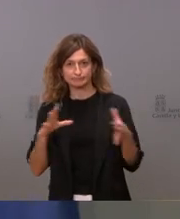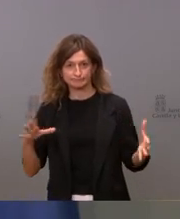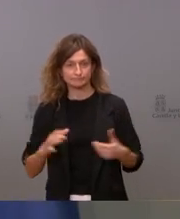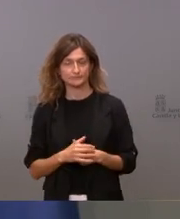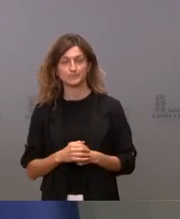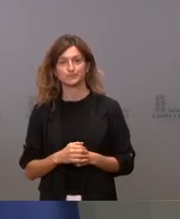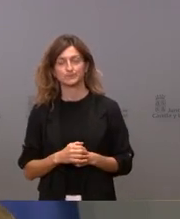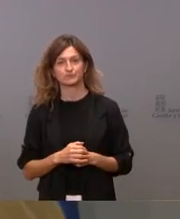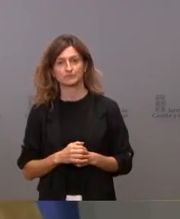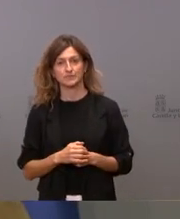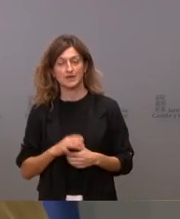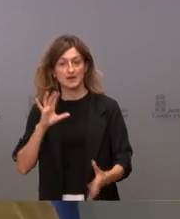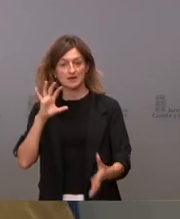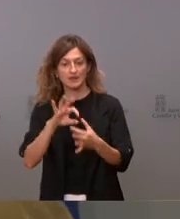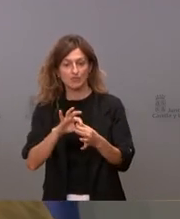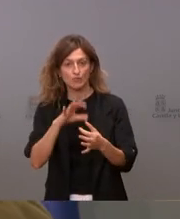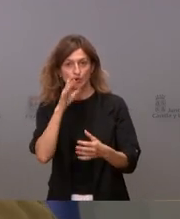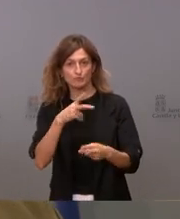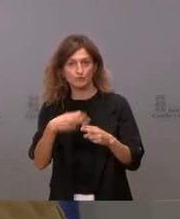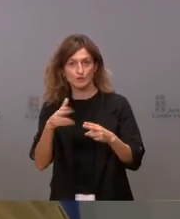con una política general